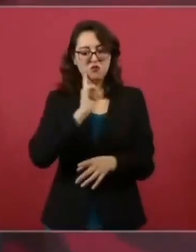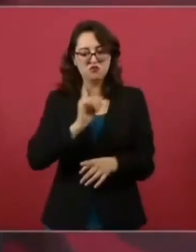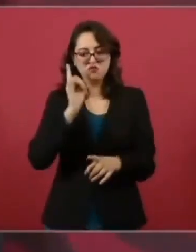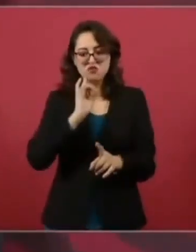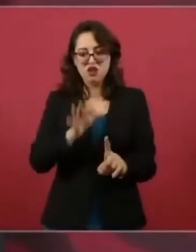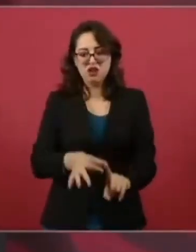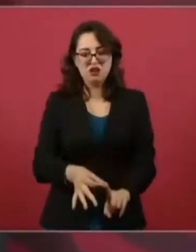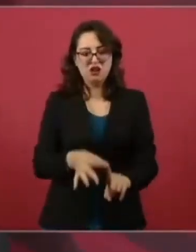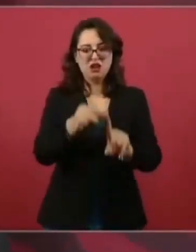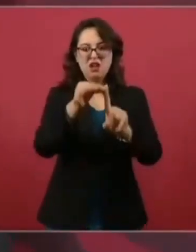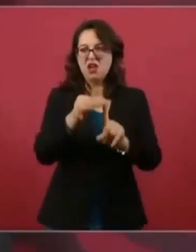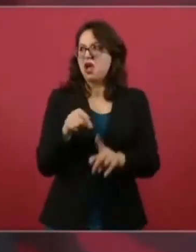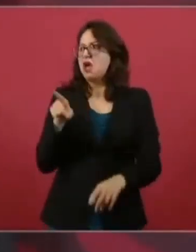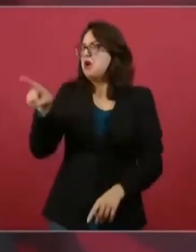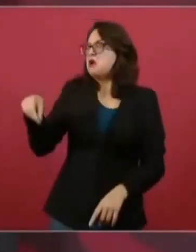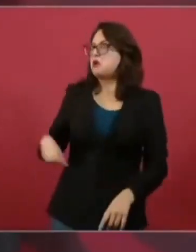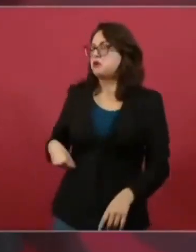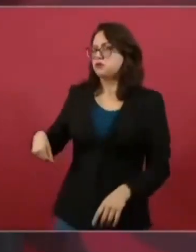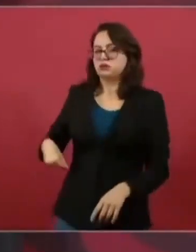Es el colmo.